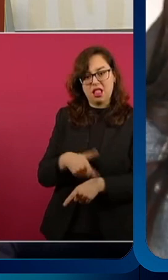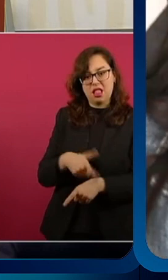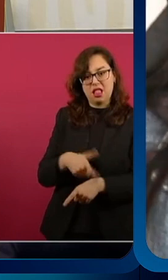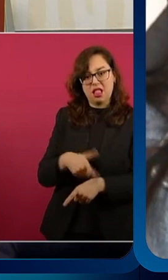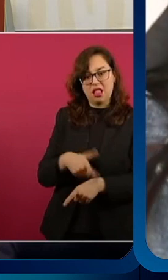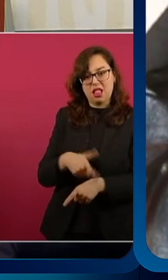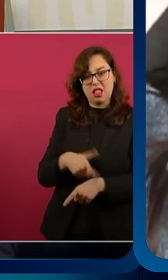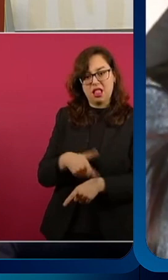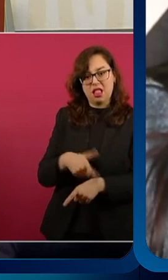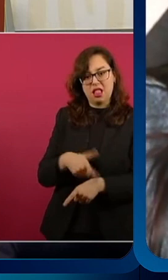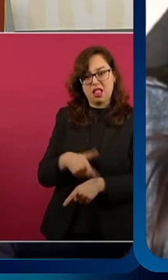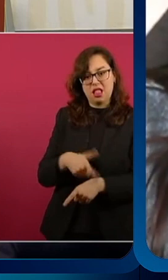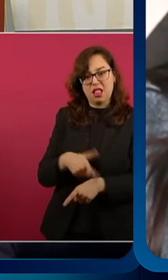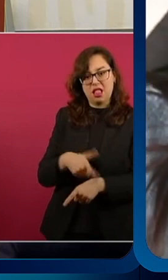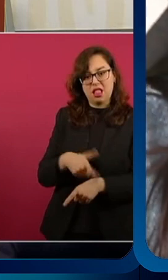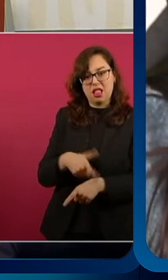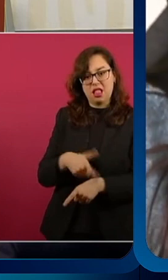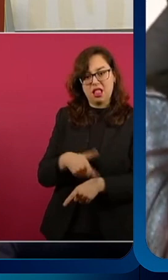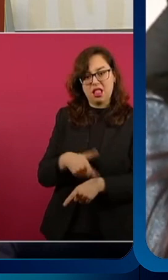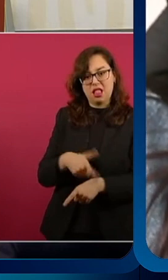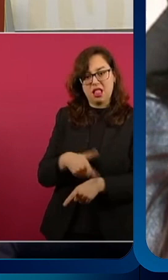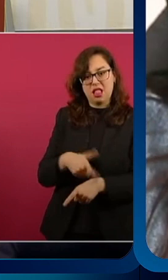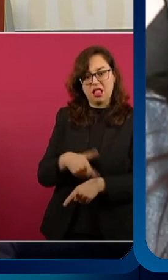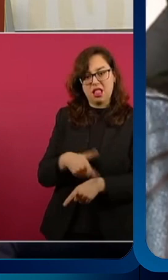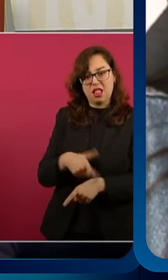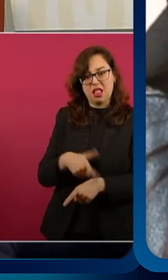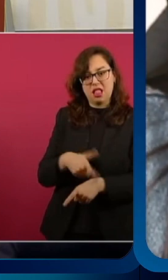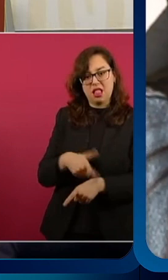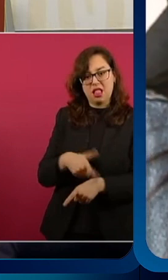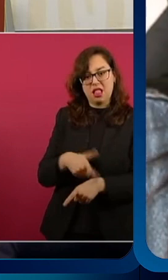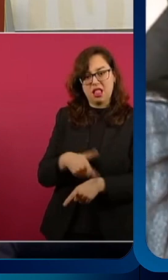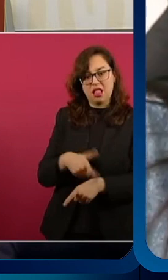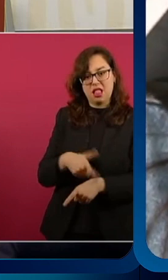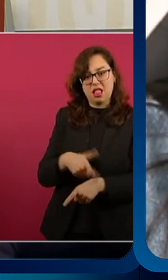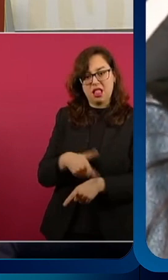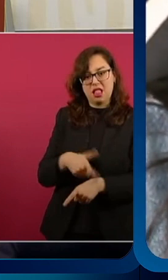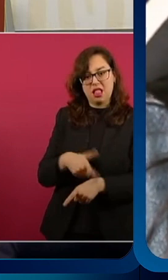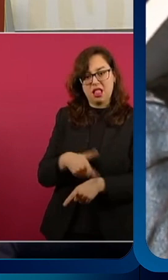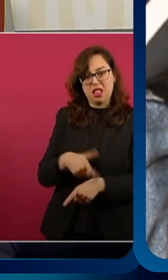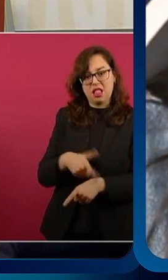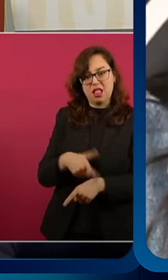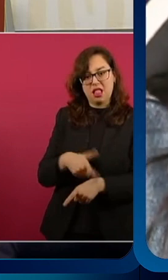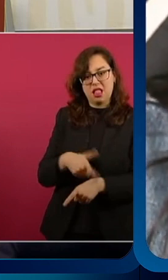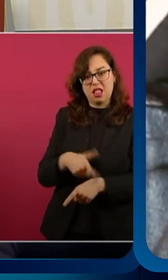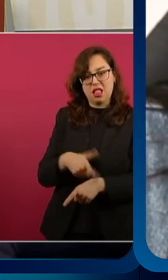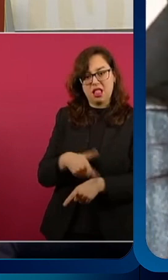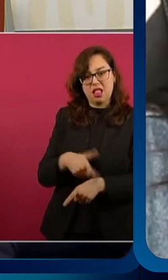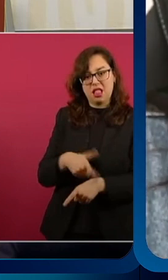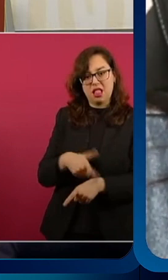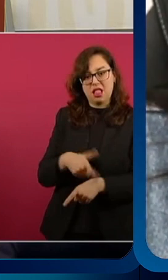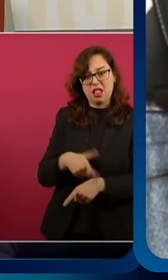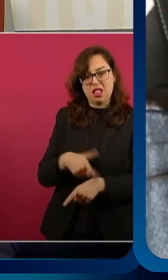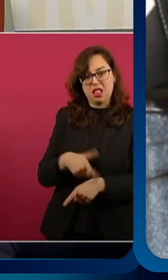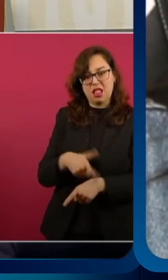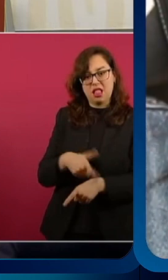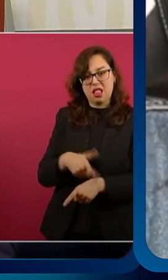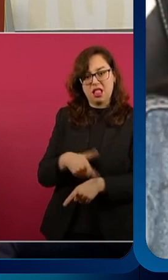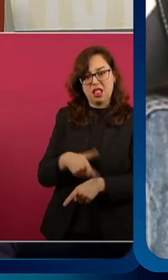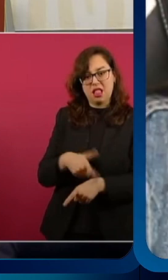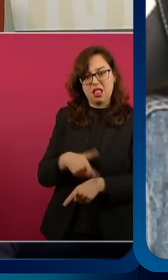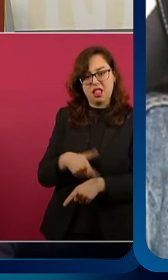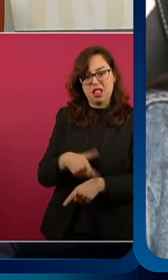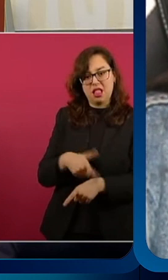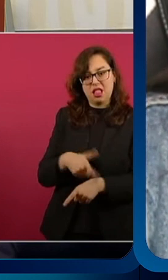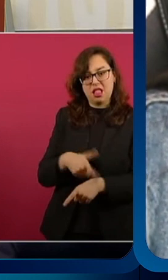senatore y que hoy es puro atole con el dedo. Samuel García, donde, bueno, resulta que los ponentes ya quieren revocar, pero cuando